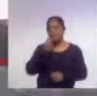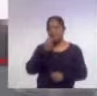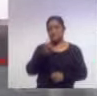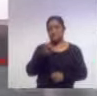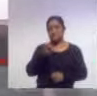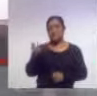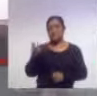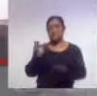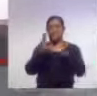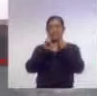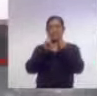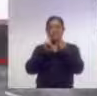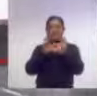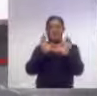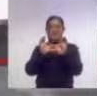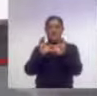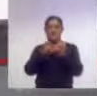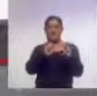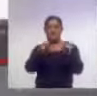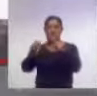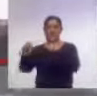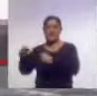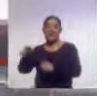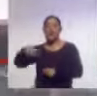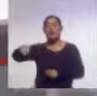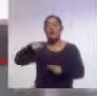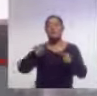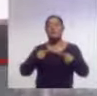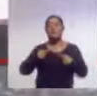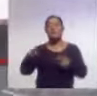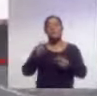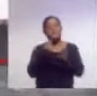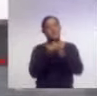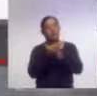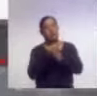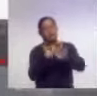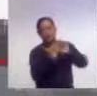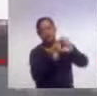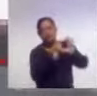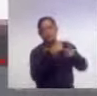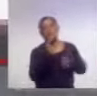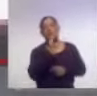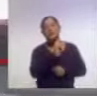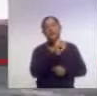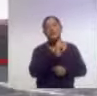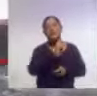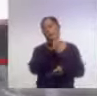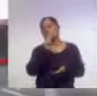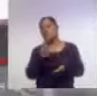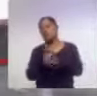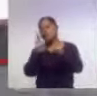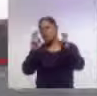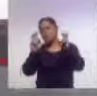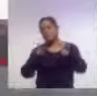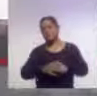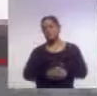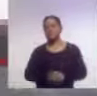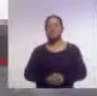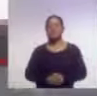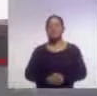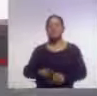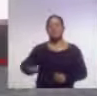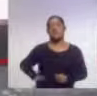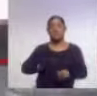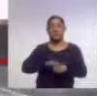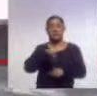entrega de credenciales y certificaciones a facilitadores de mecanismos alternativos de solución de controversias en materia penal, el